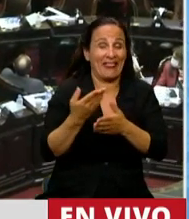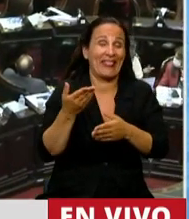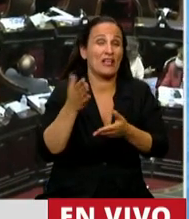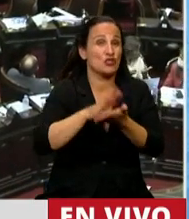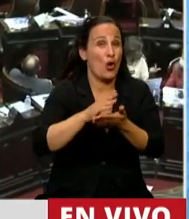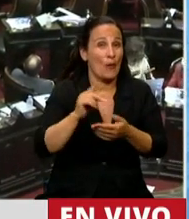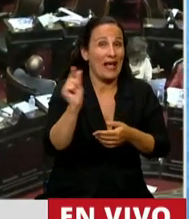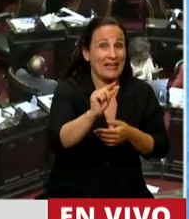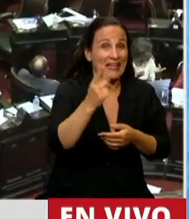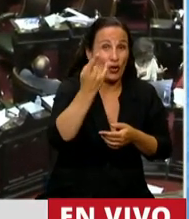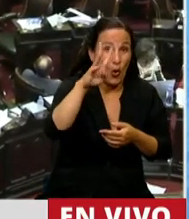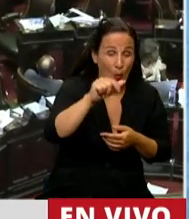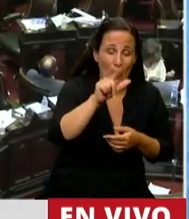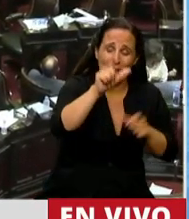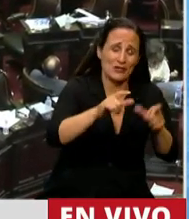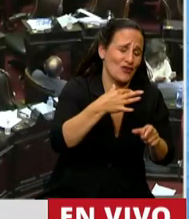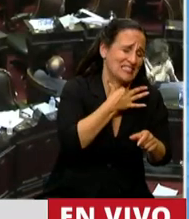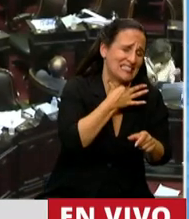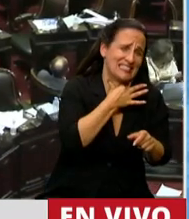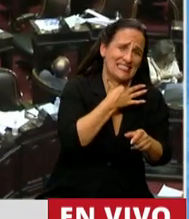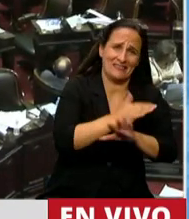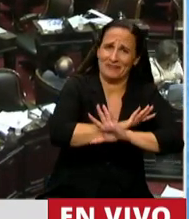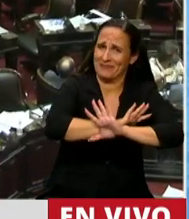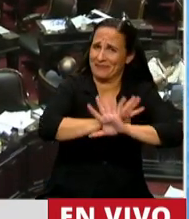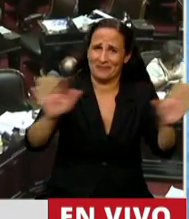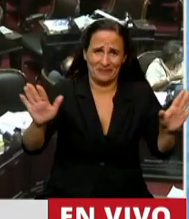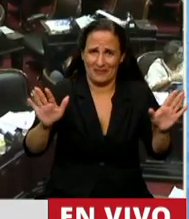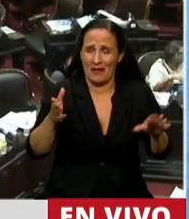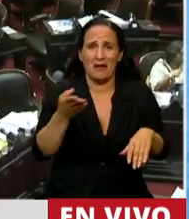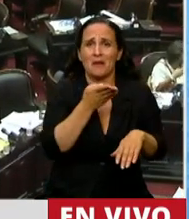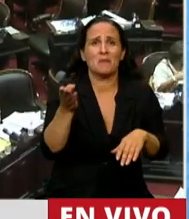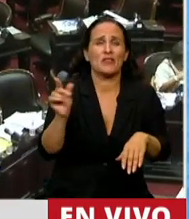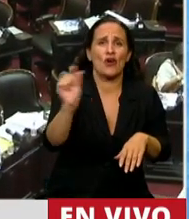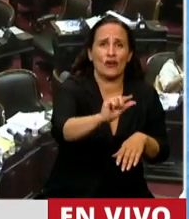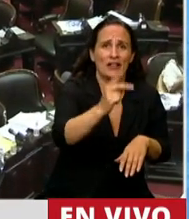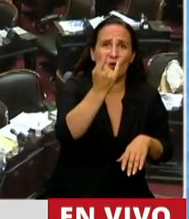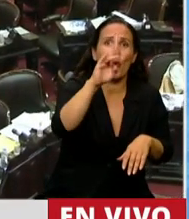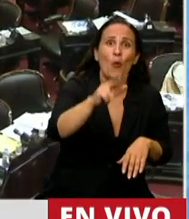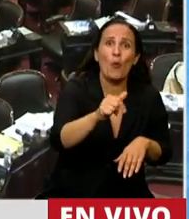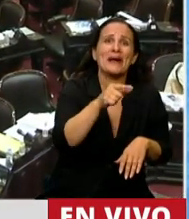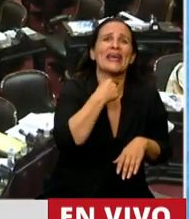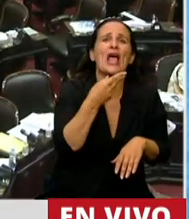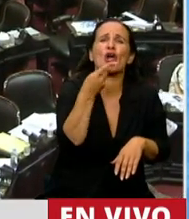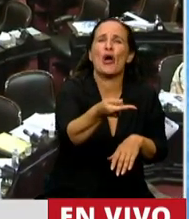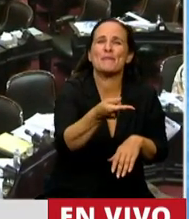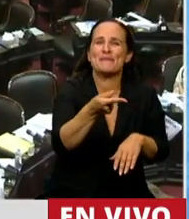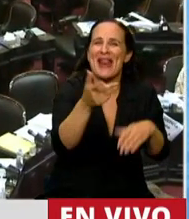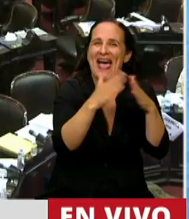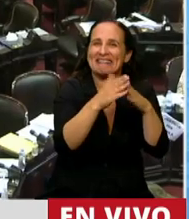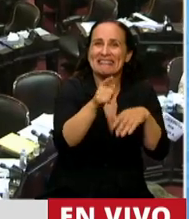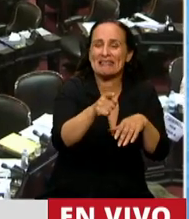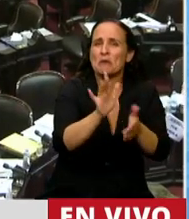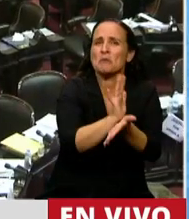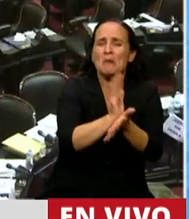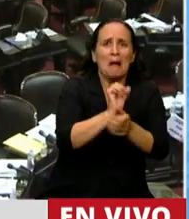molido hoy. Y estoy hablando del usuario bancario que adquirió créditos UBA para adquirir su primera casa, está preso de ese